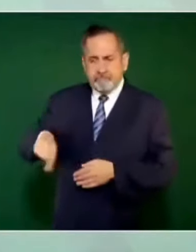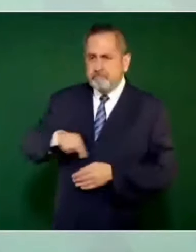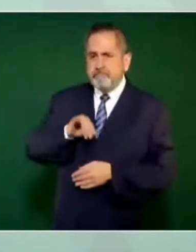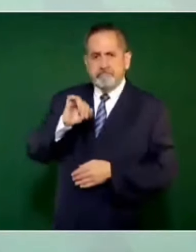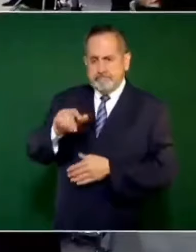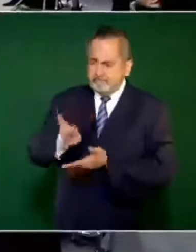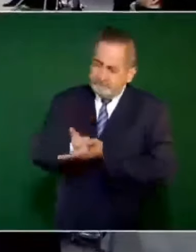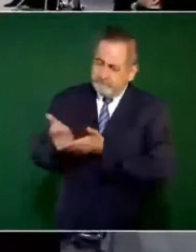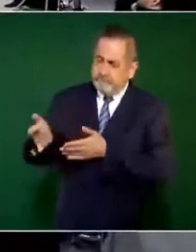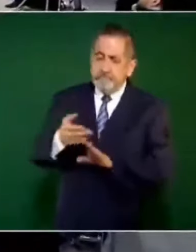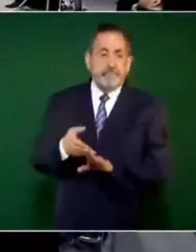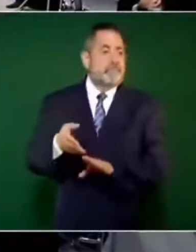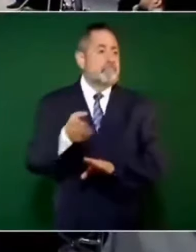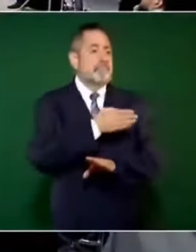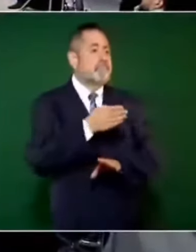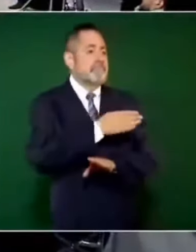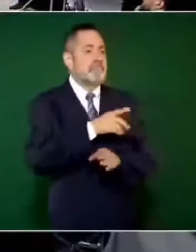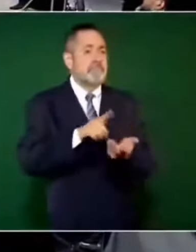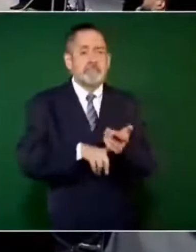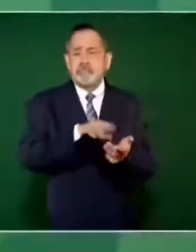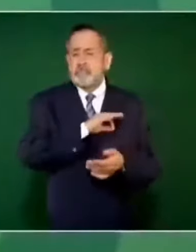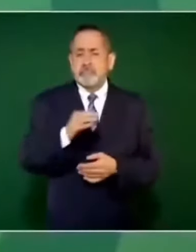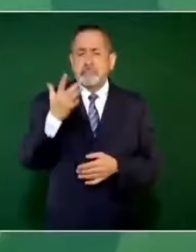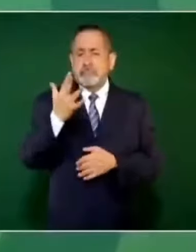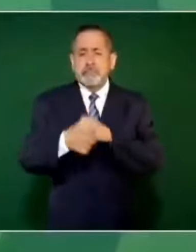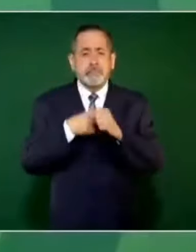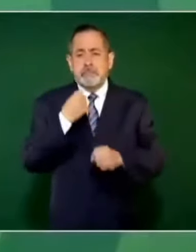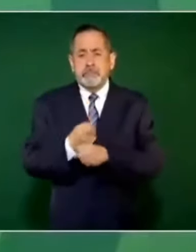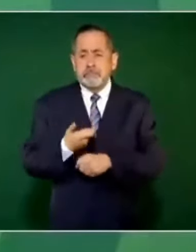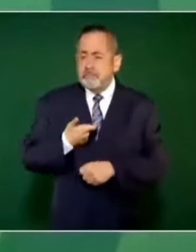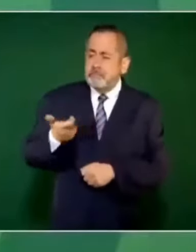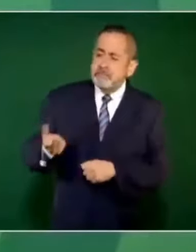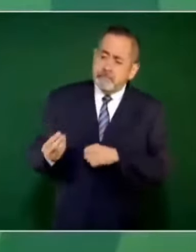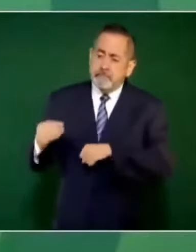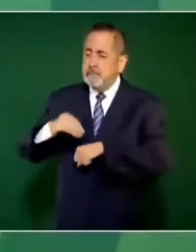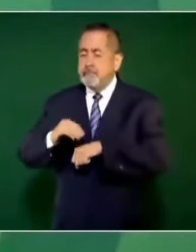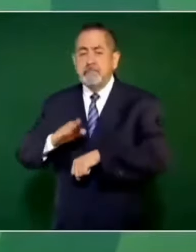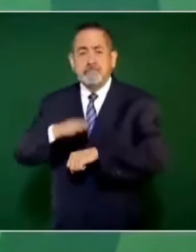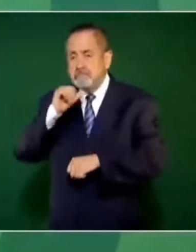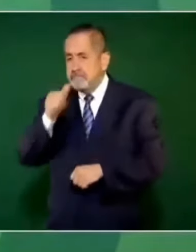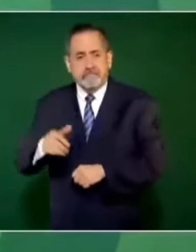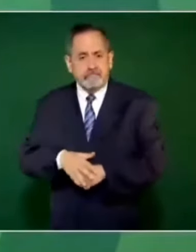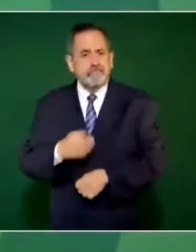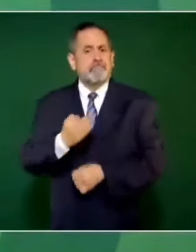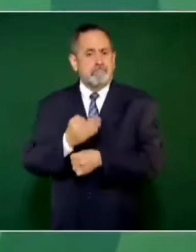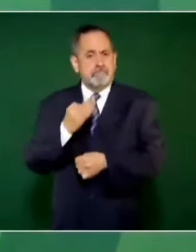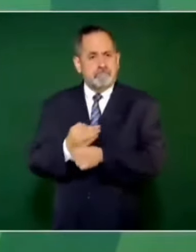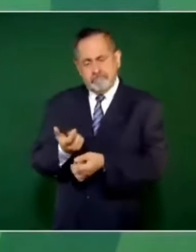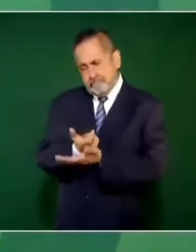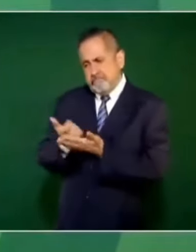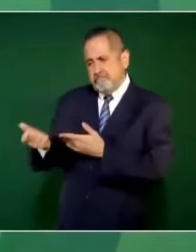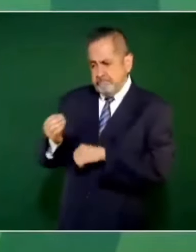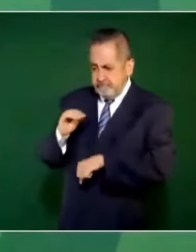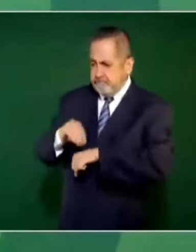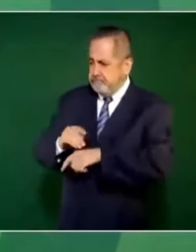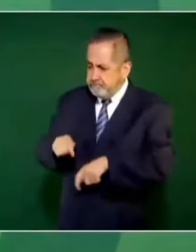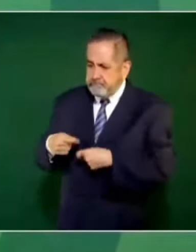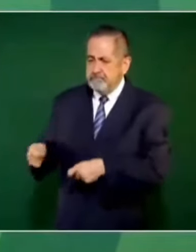medio siglo, y no hemos tenido problemas de inflación.